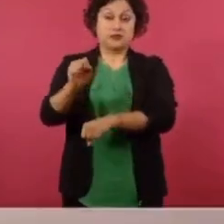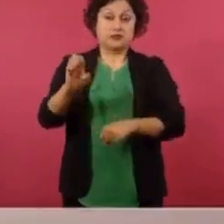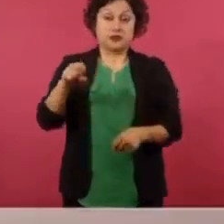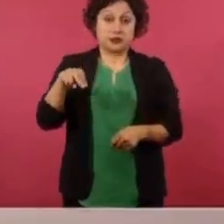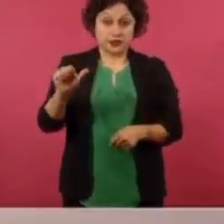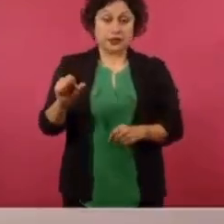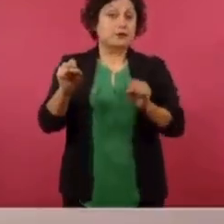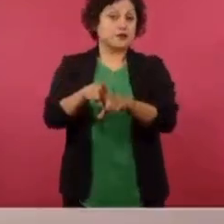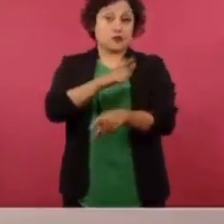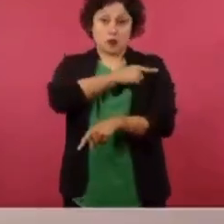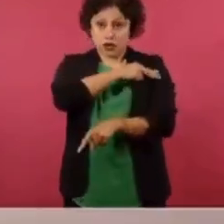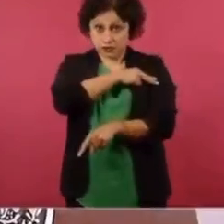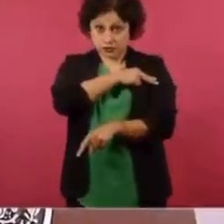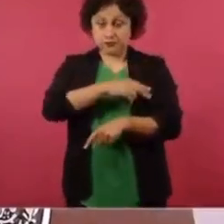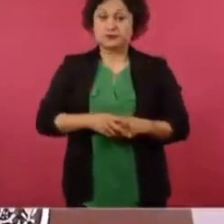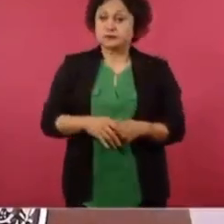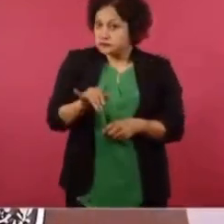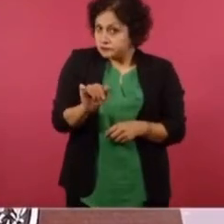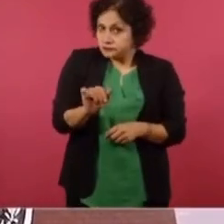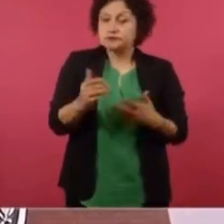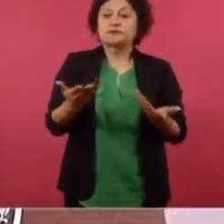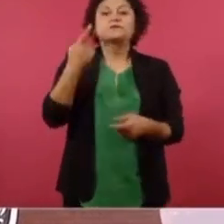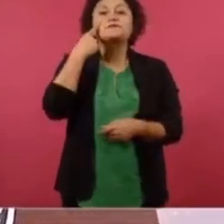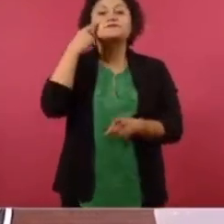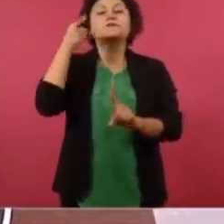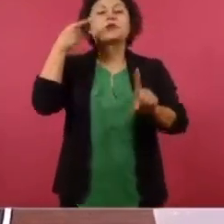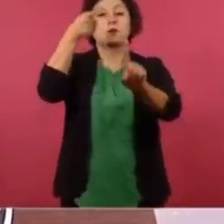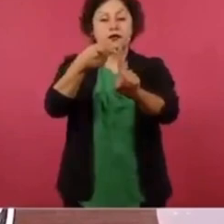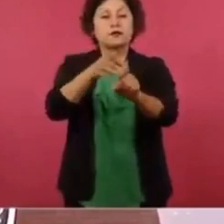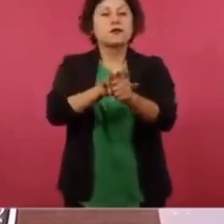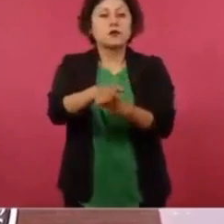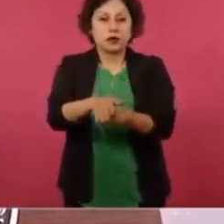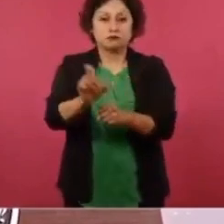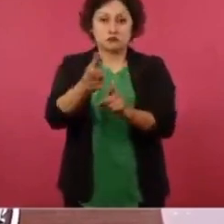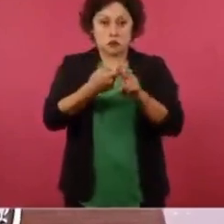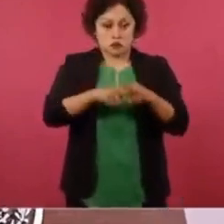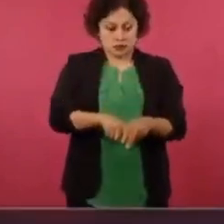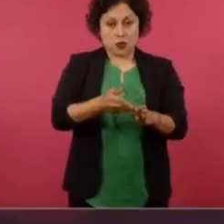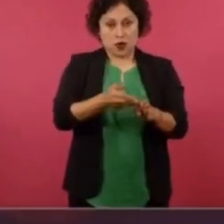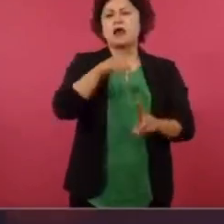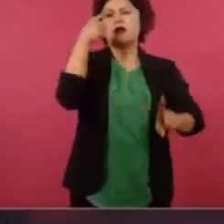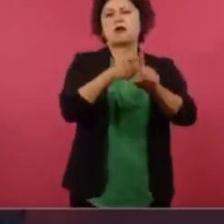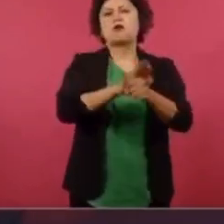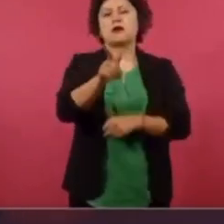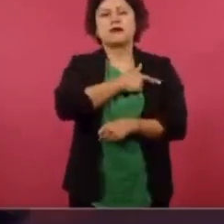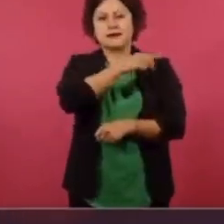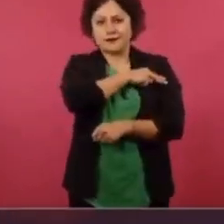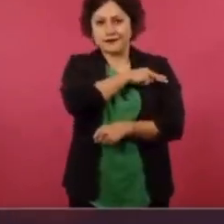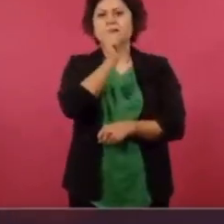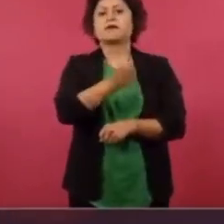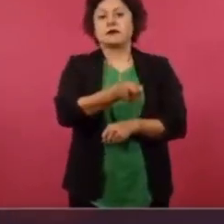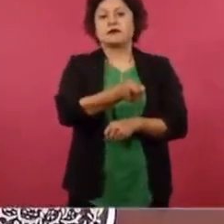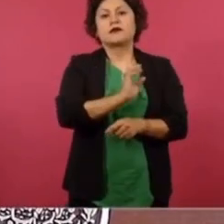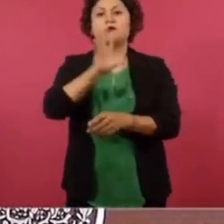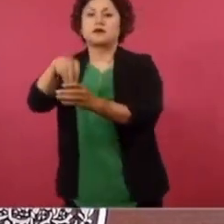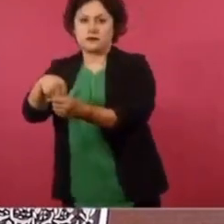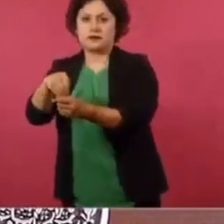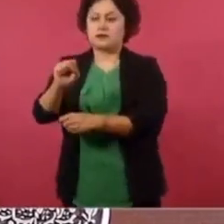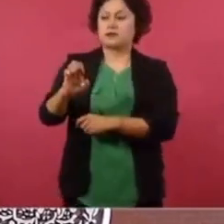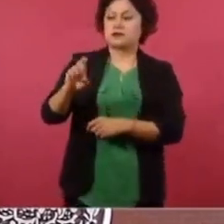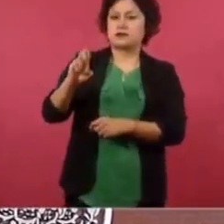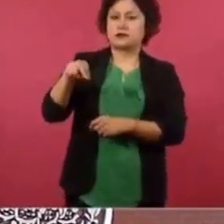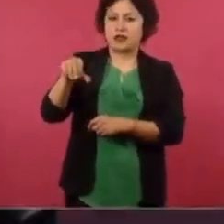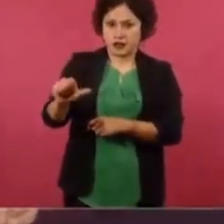Sí, o lo que se busca desde el principio es que la Guardia Nacional pase a formar parte de la Secretaría de Defensa,